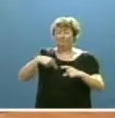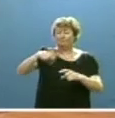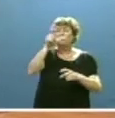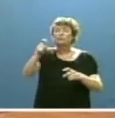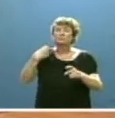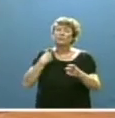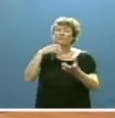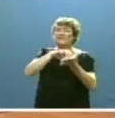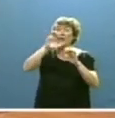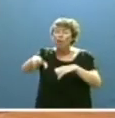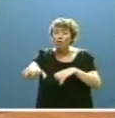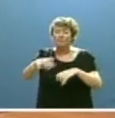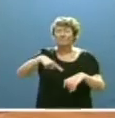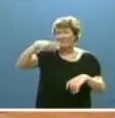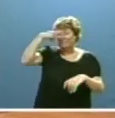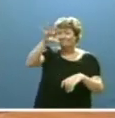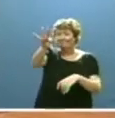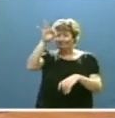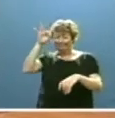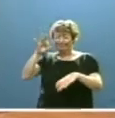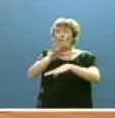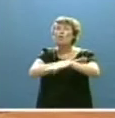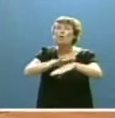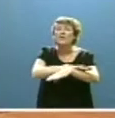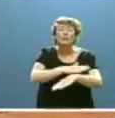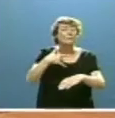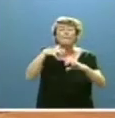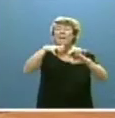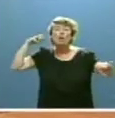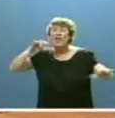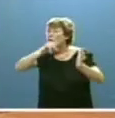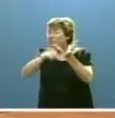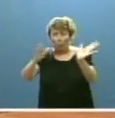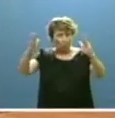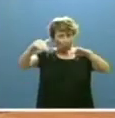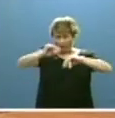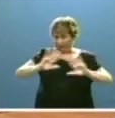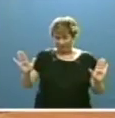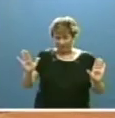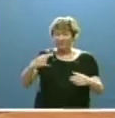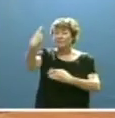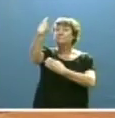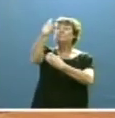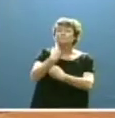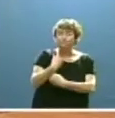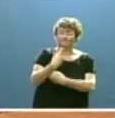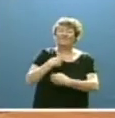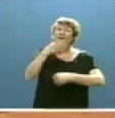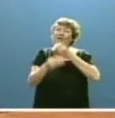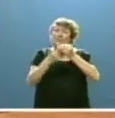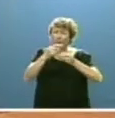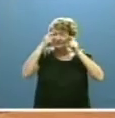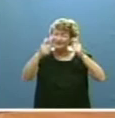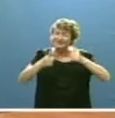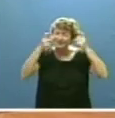que han decidido que quien gobierne lo haga sin mayoría absoluta, nos exigen que intensifiquemos estas